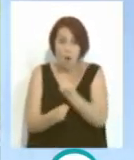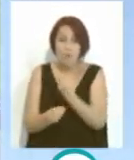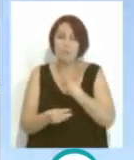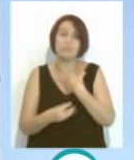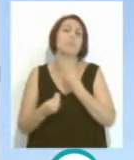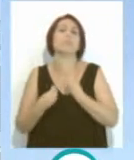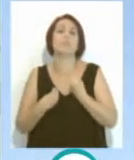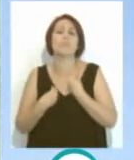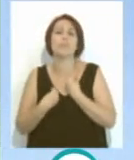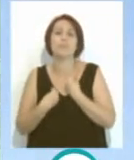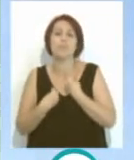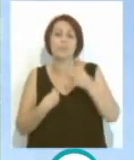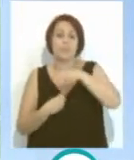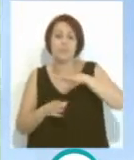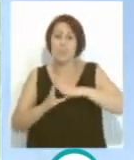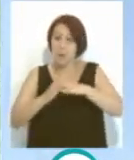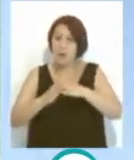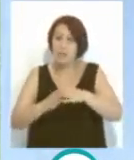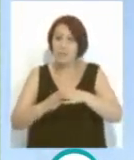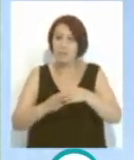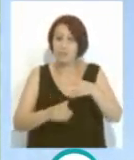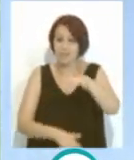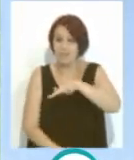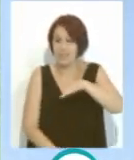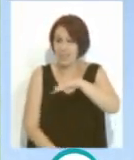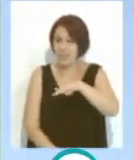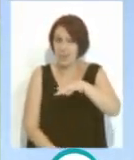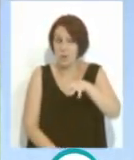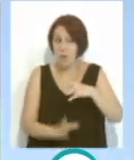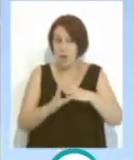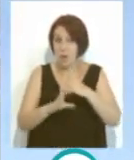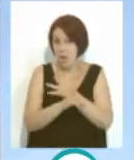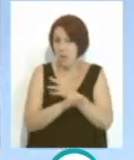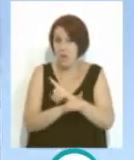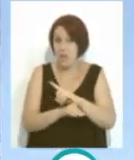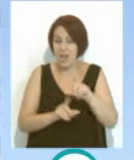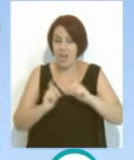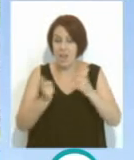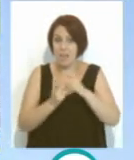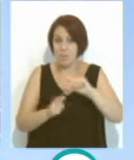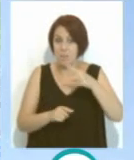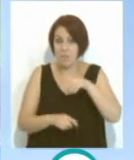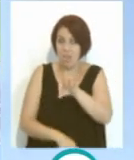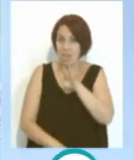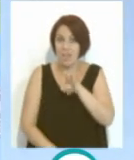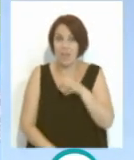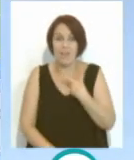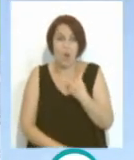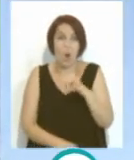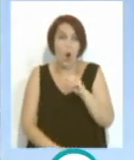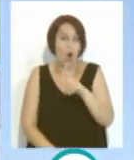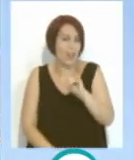viven ahí en el puerto, suele ser una localización que eligen los jugadores de la primera plantilla. A Oli le queda empadronarse ya allí.